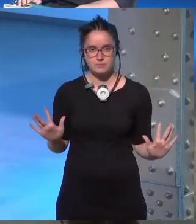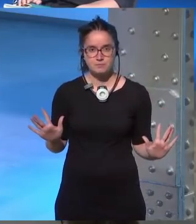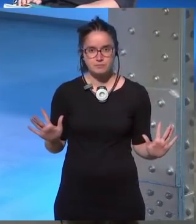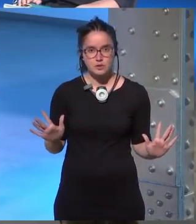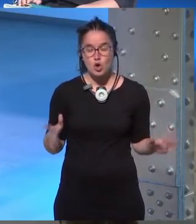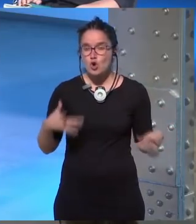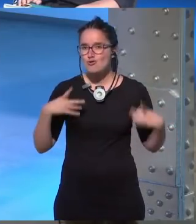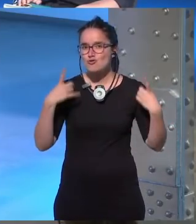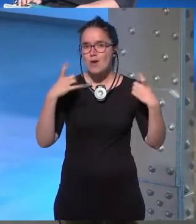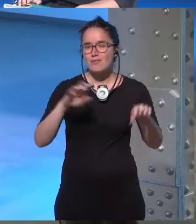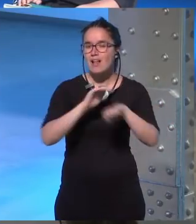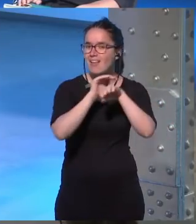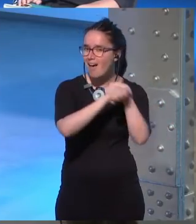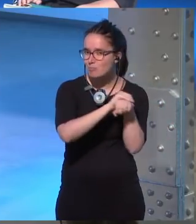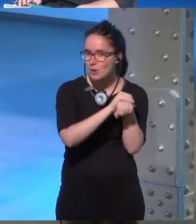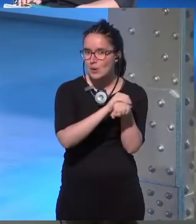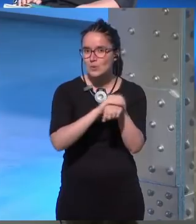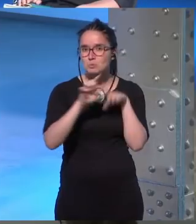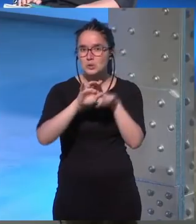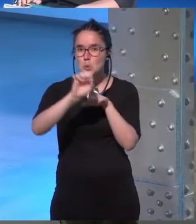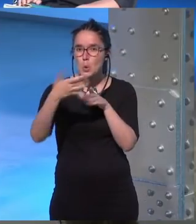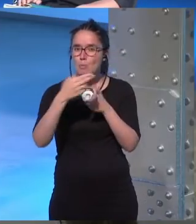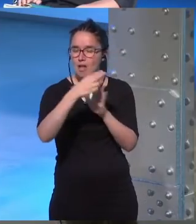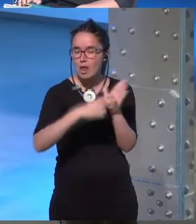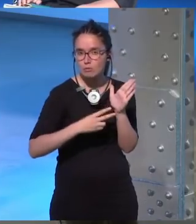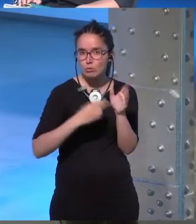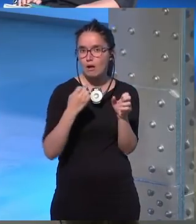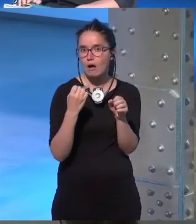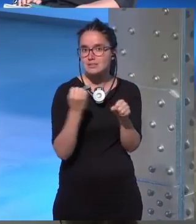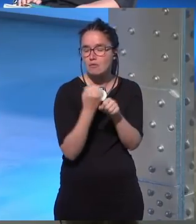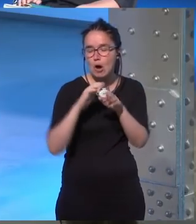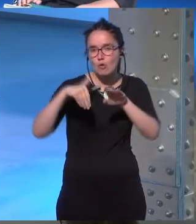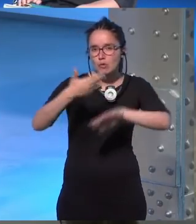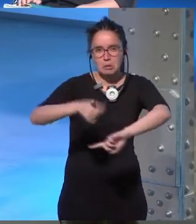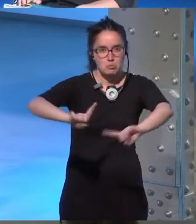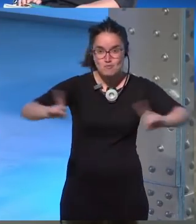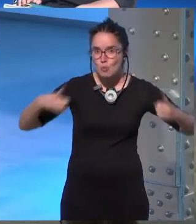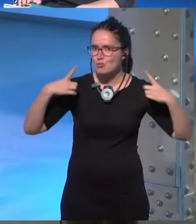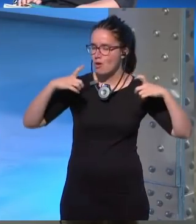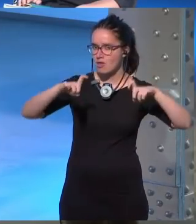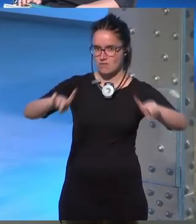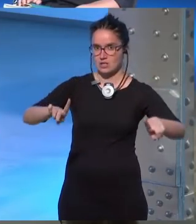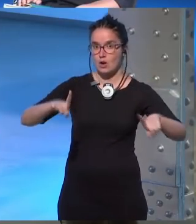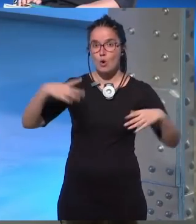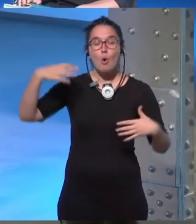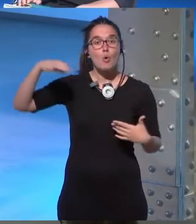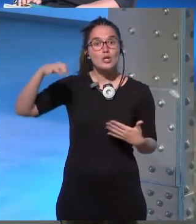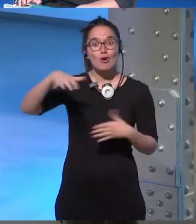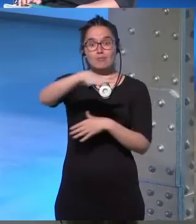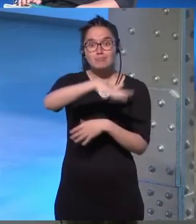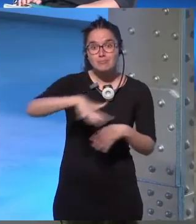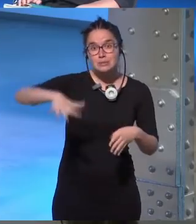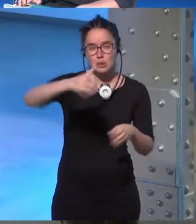no hace falta que seamos amiguitos y hagamos clubes de lectura fuera del despacho sino que te asegures de que la